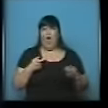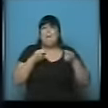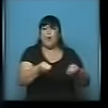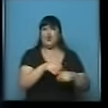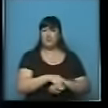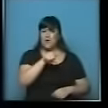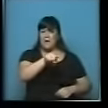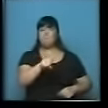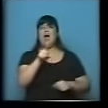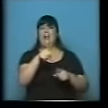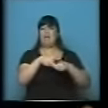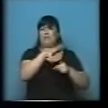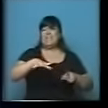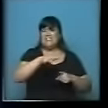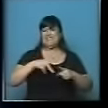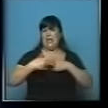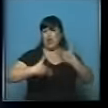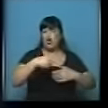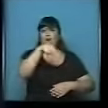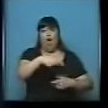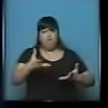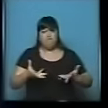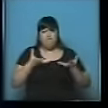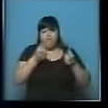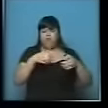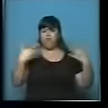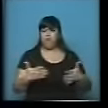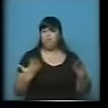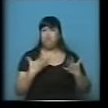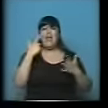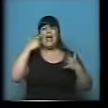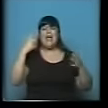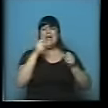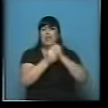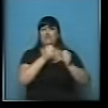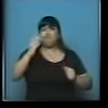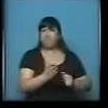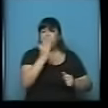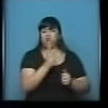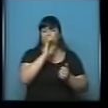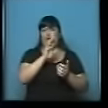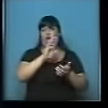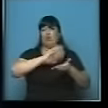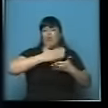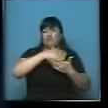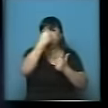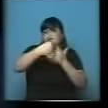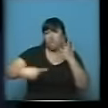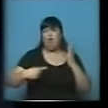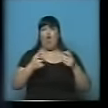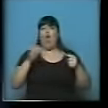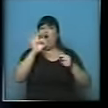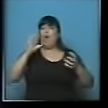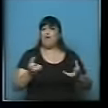que tengas polo tecnológico, hoy es una pujante industria del software, con oportunidades